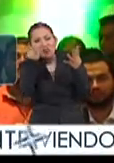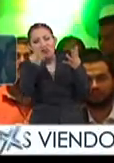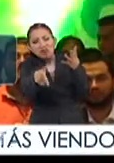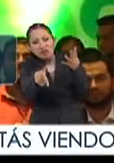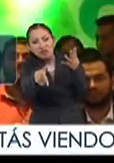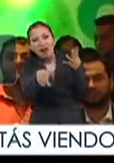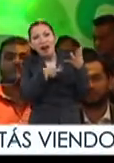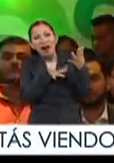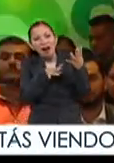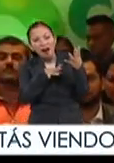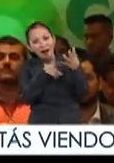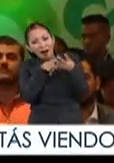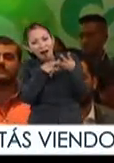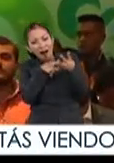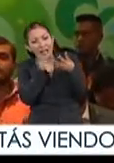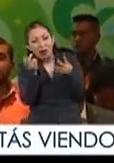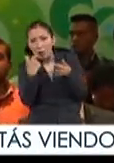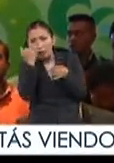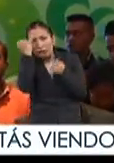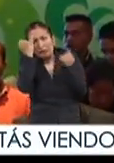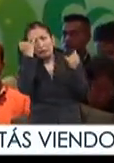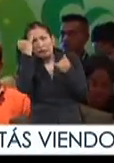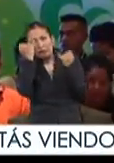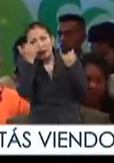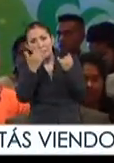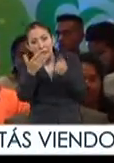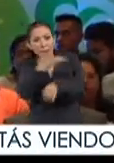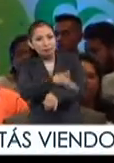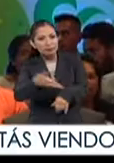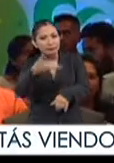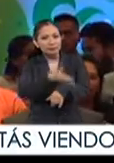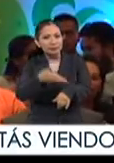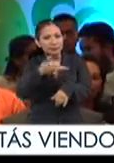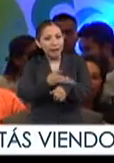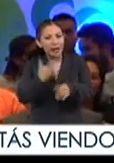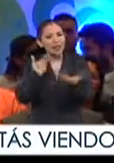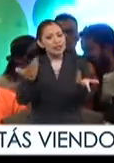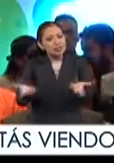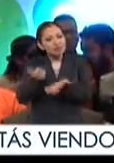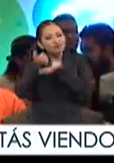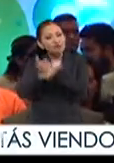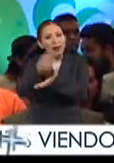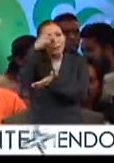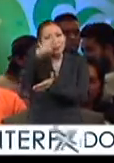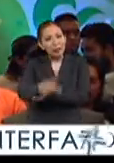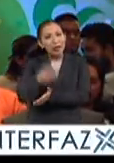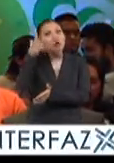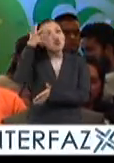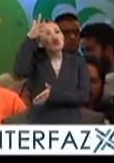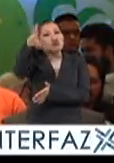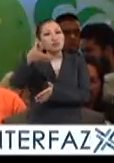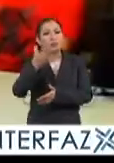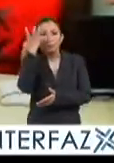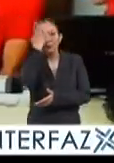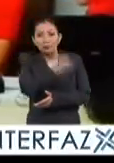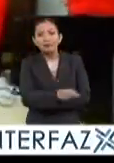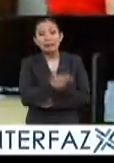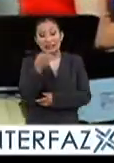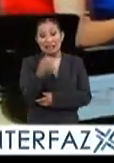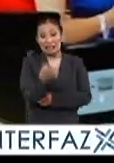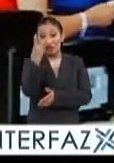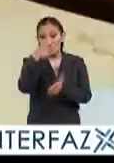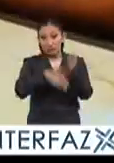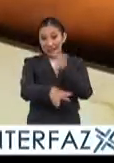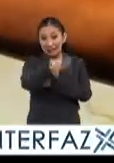identificarlos y de forma muy creativa solucionarlos y abonar al México que soñamos. En esta